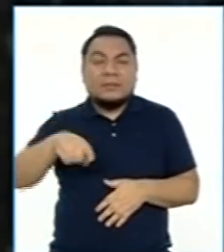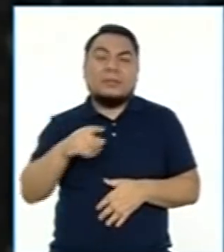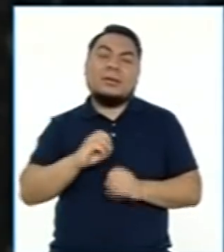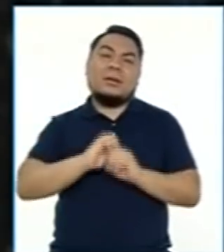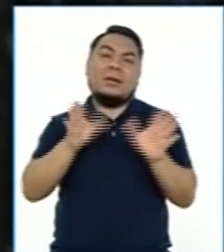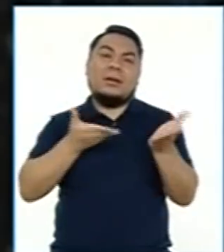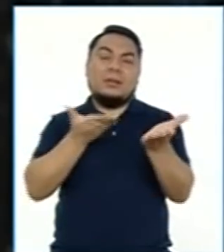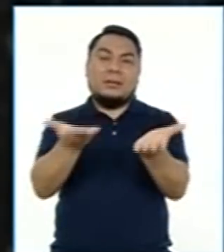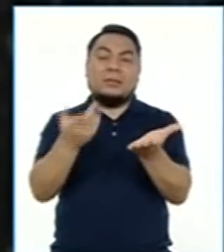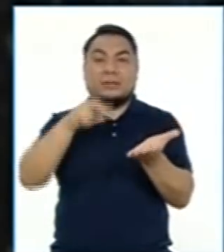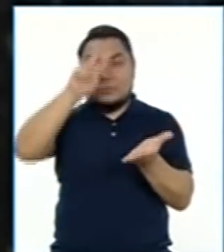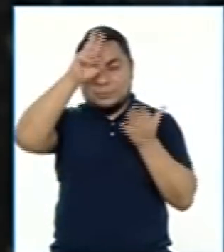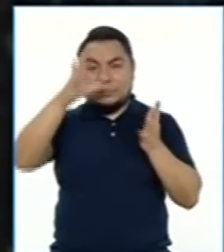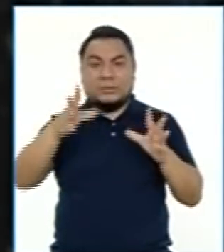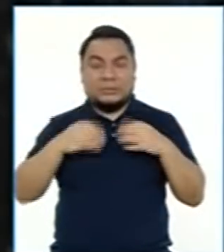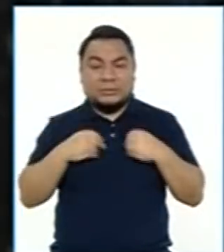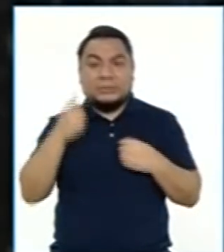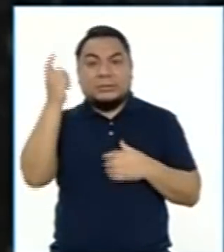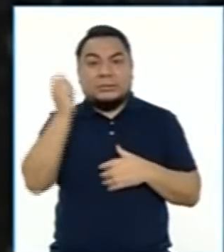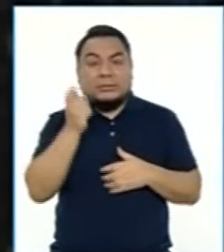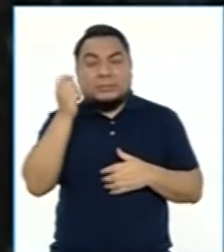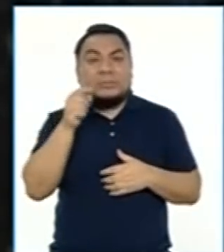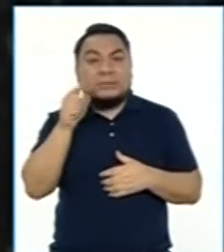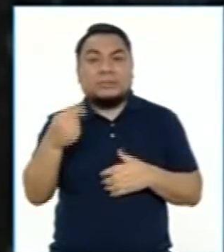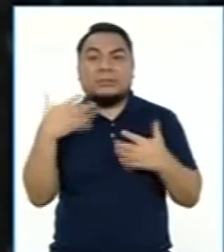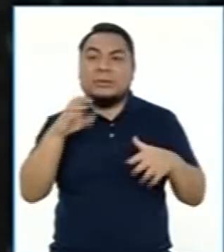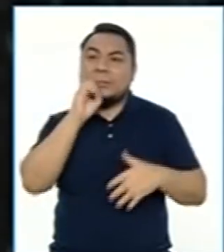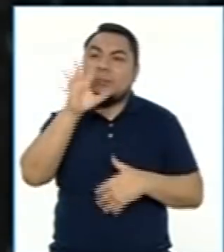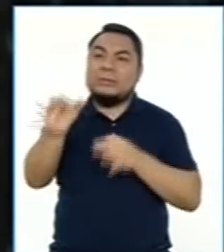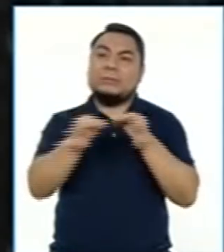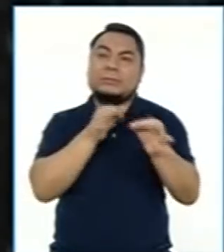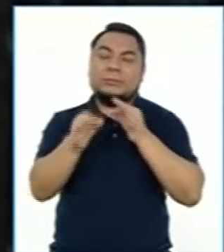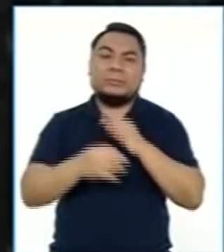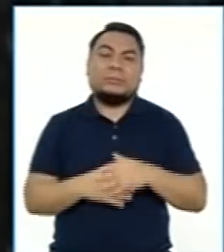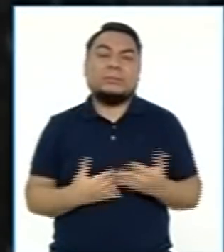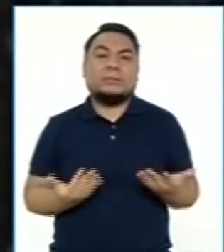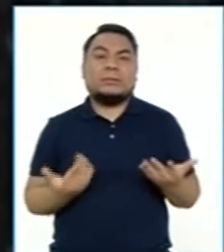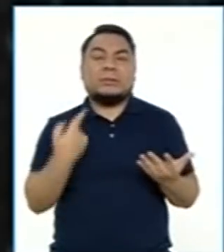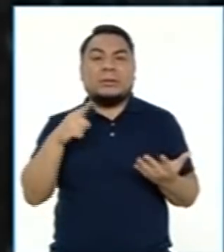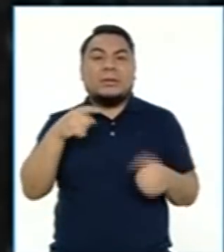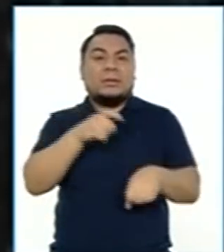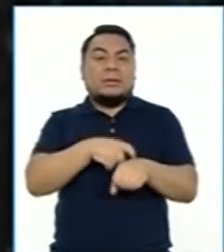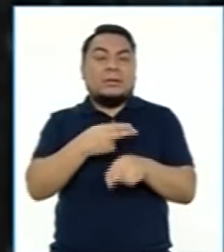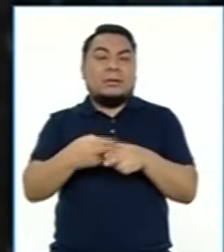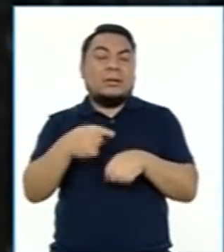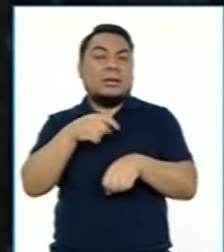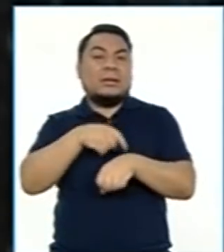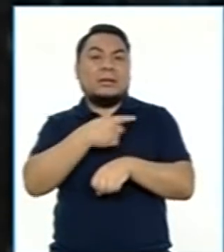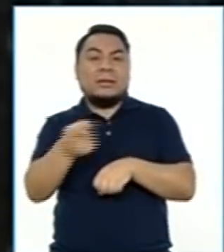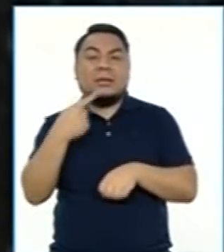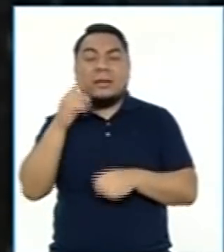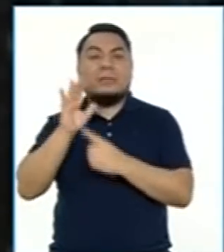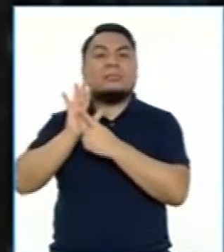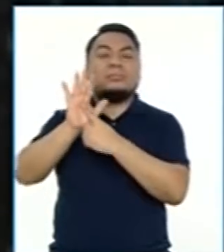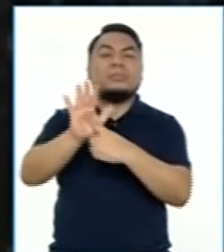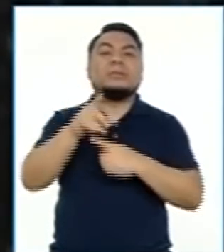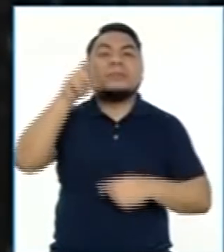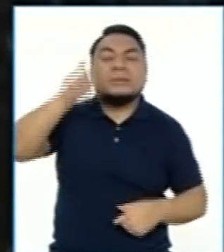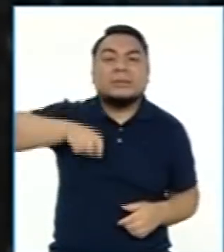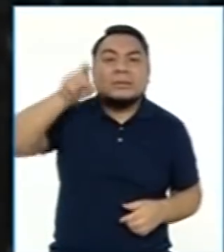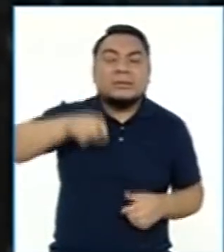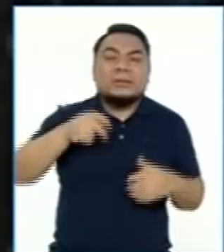garantizar que los peruanos reciban pensiones. Esto, como ya lo hemos explicado en la etapa inicial de la presentación,